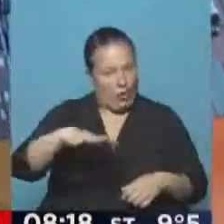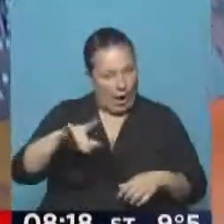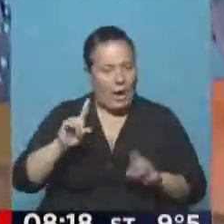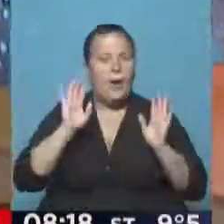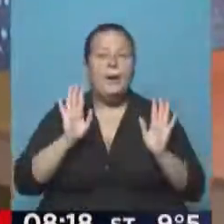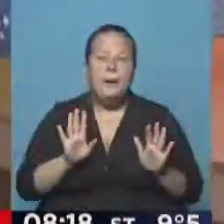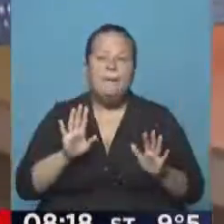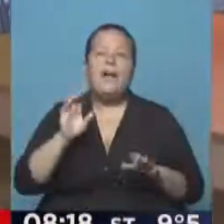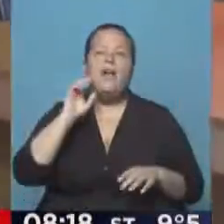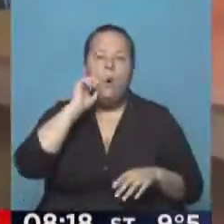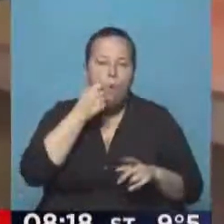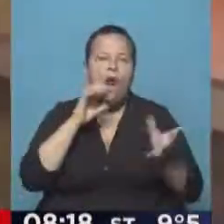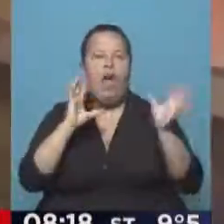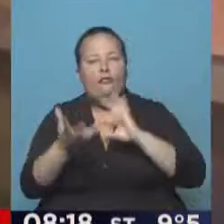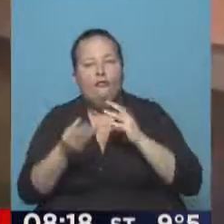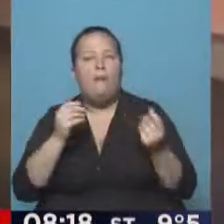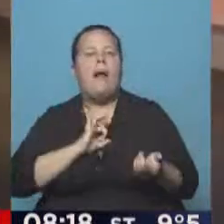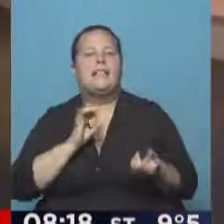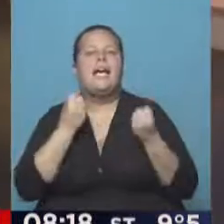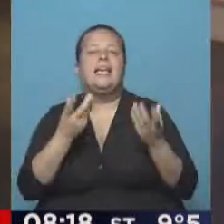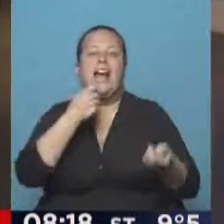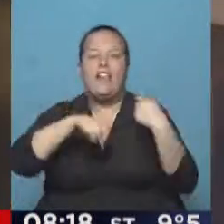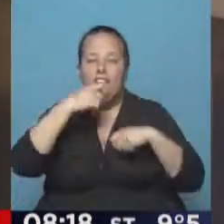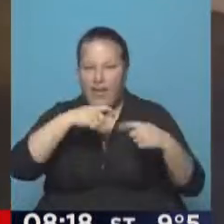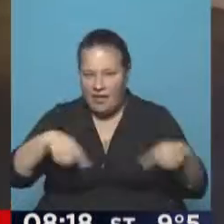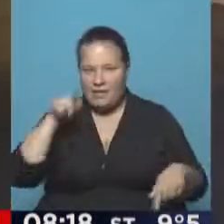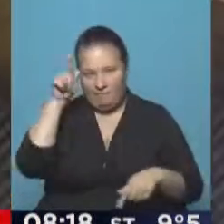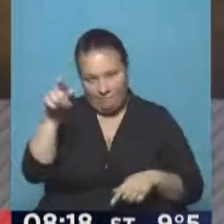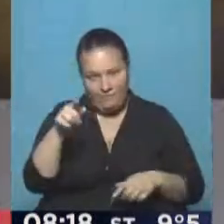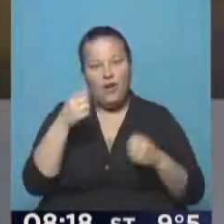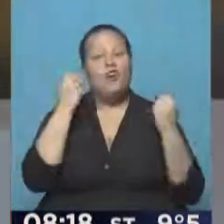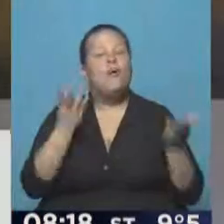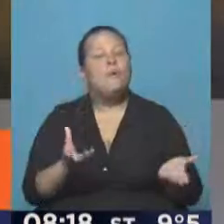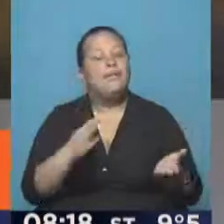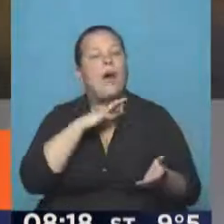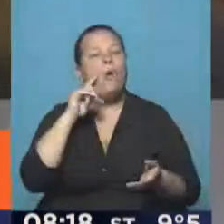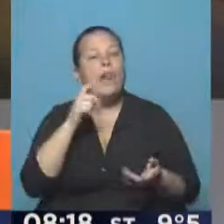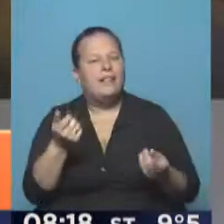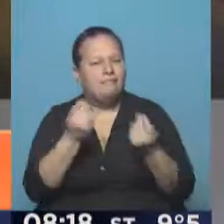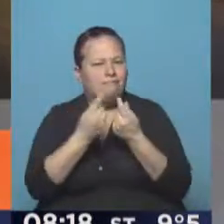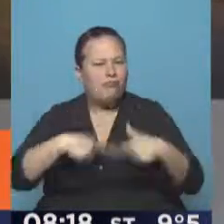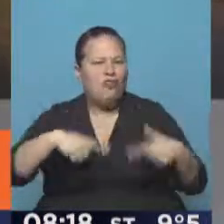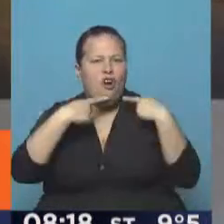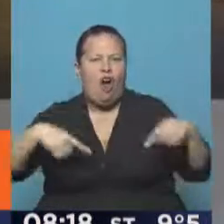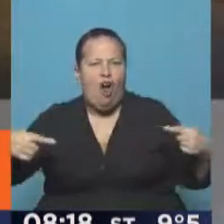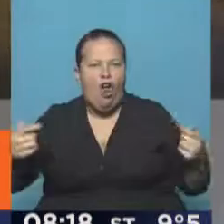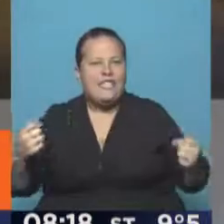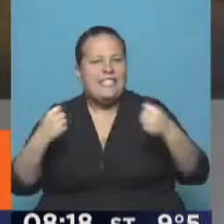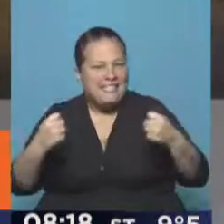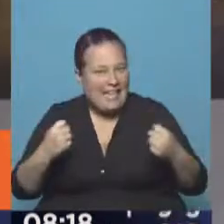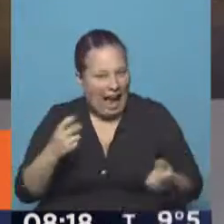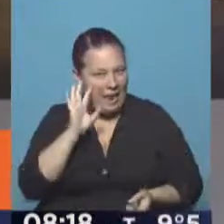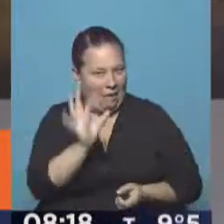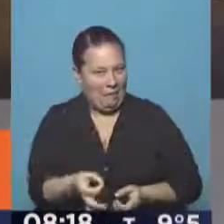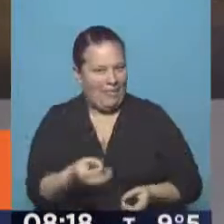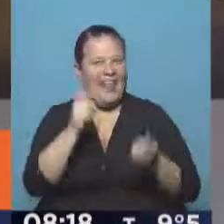pero es un buen termómetro para saber cómo se está ofreciendo la mercadería allí. ¿Cómo va Julieta? Rodeada de color y sanidad te